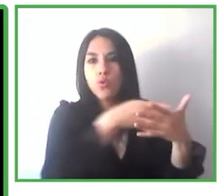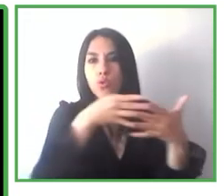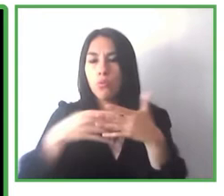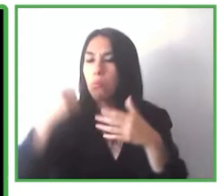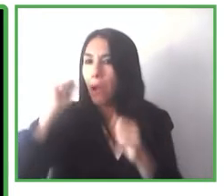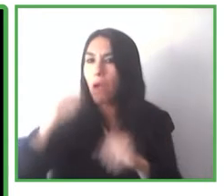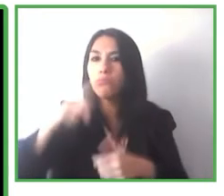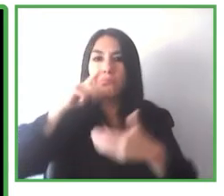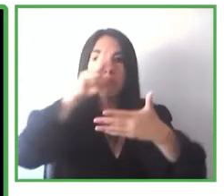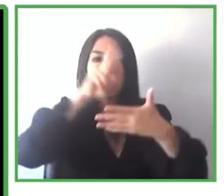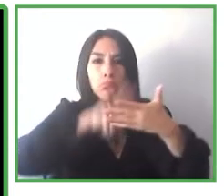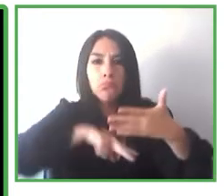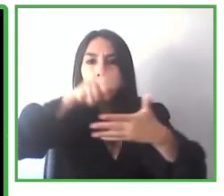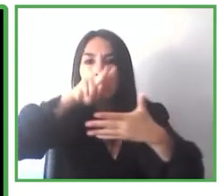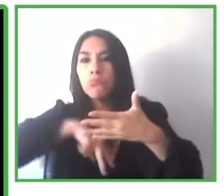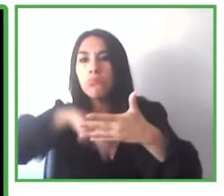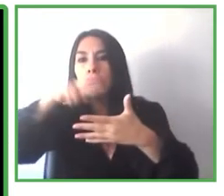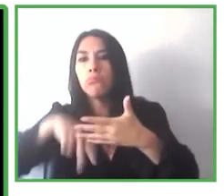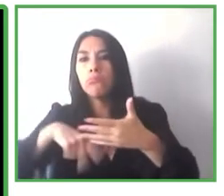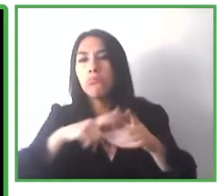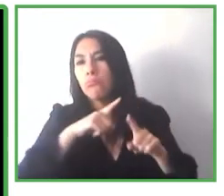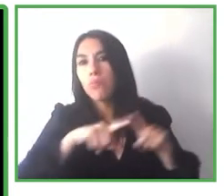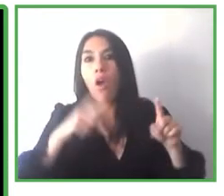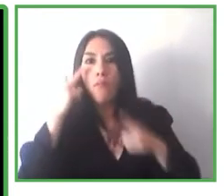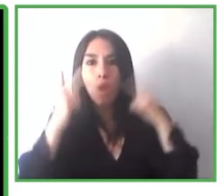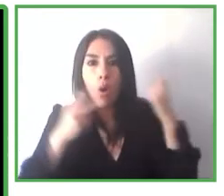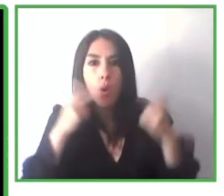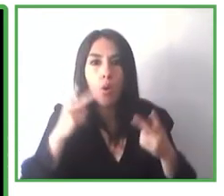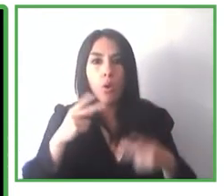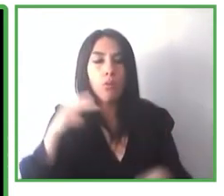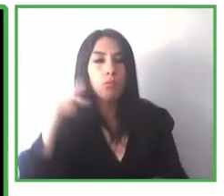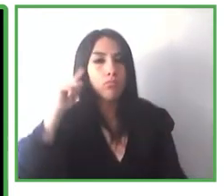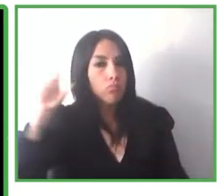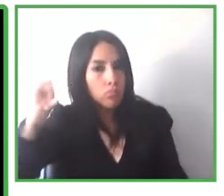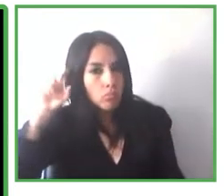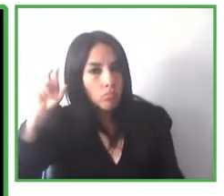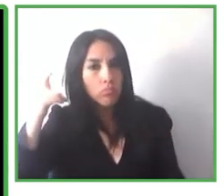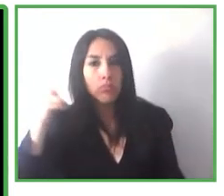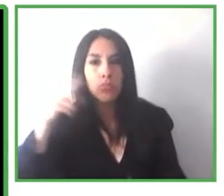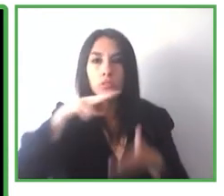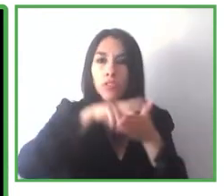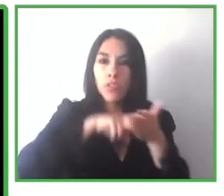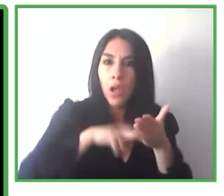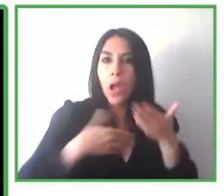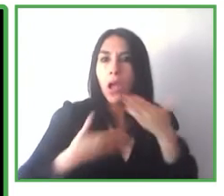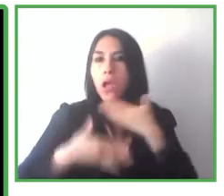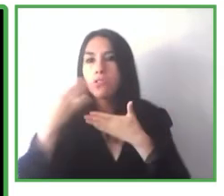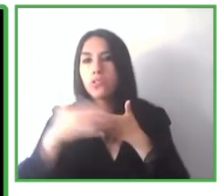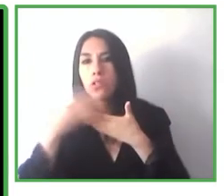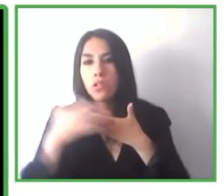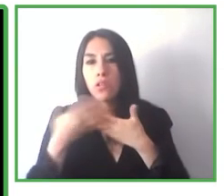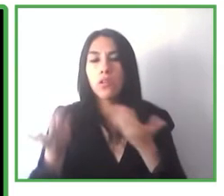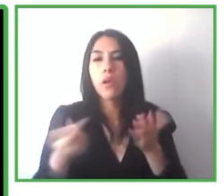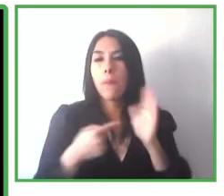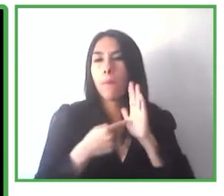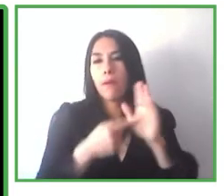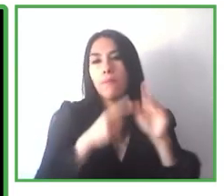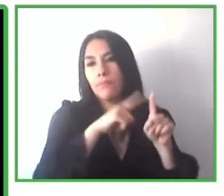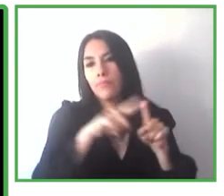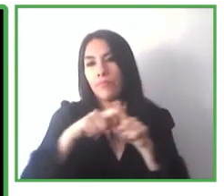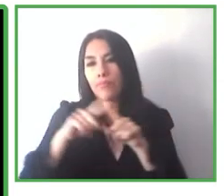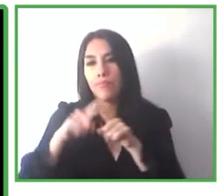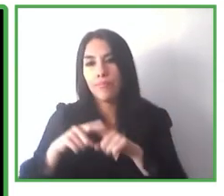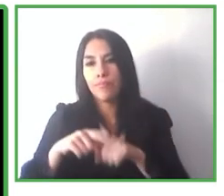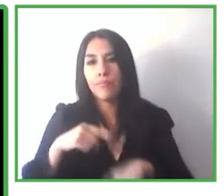para discapacidad visual pictograma lectura fácil vídeo en lengua de signos simplemente introduciendo un código Navilens